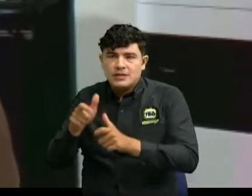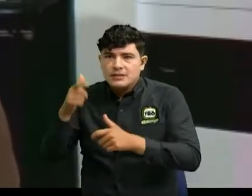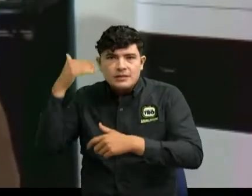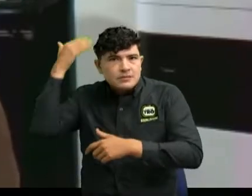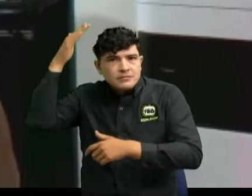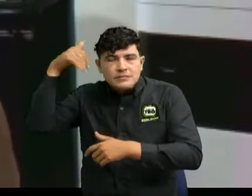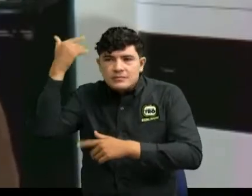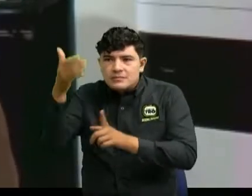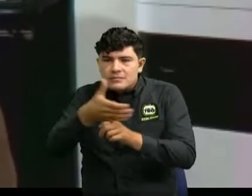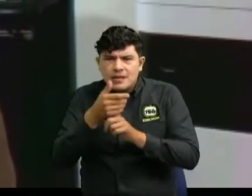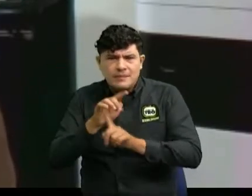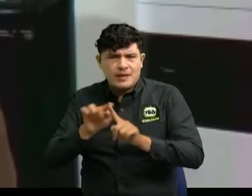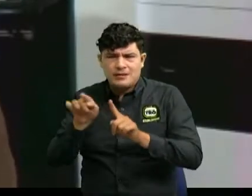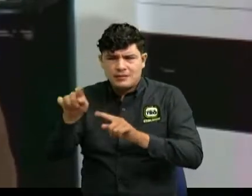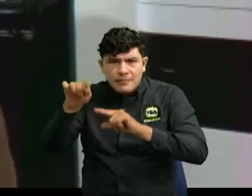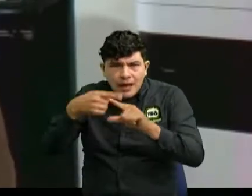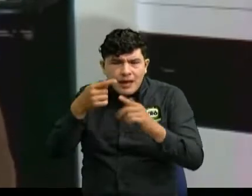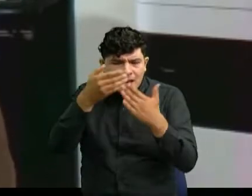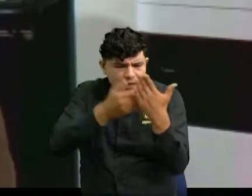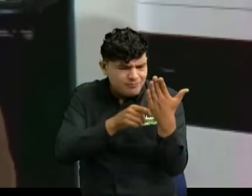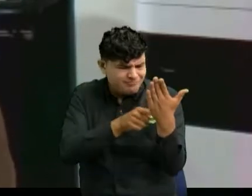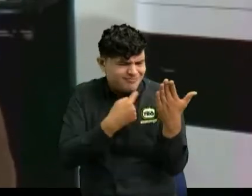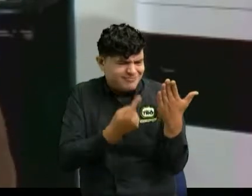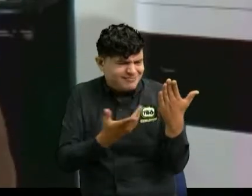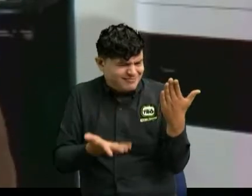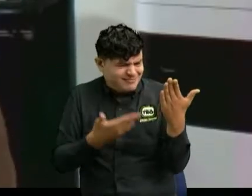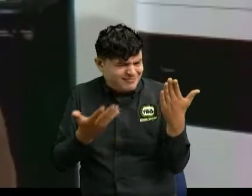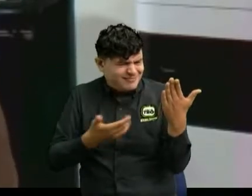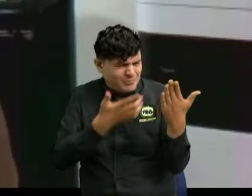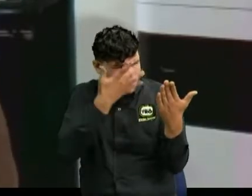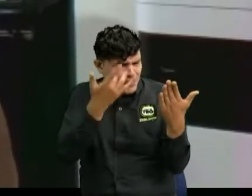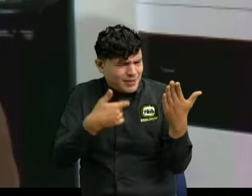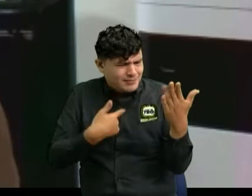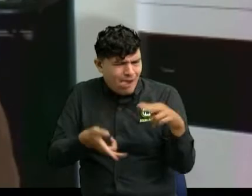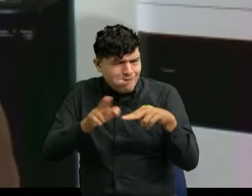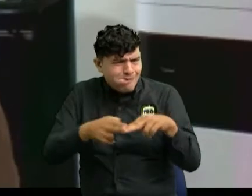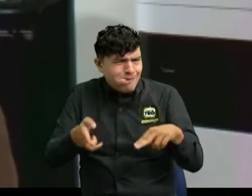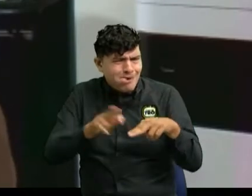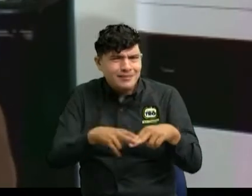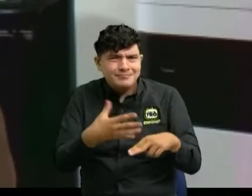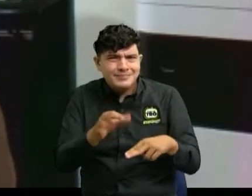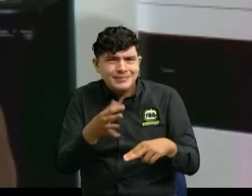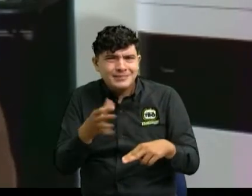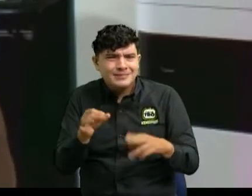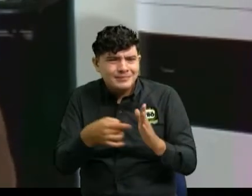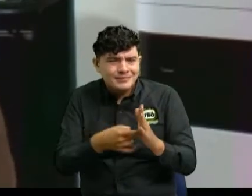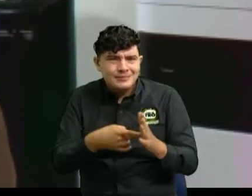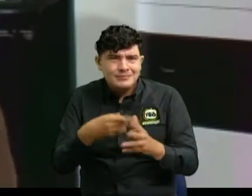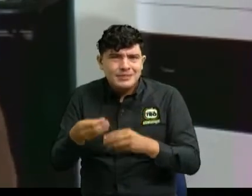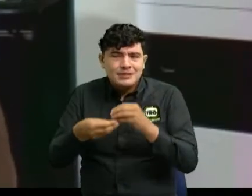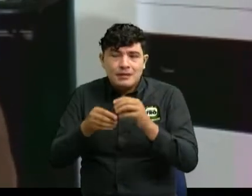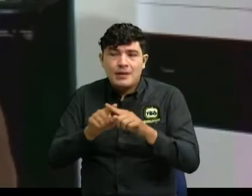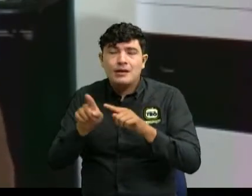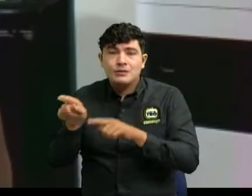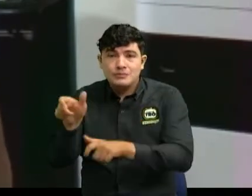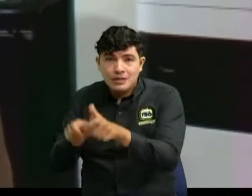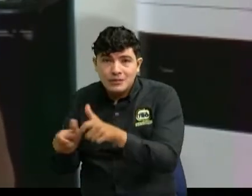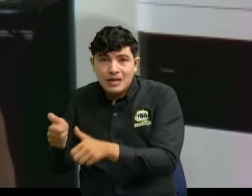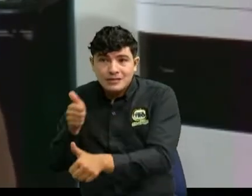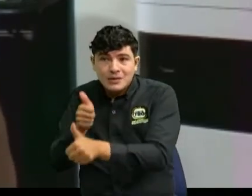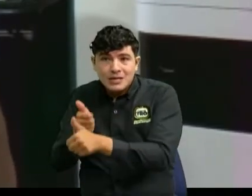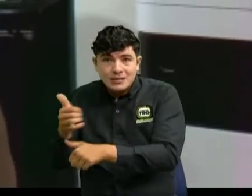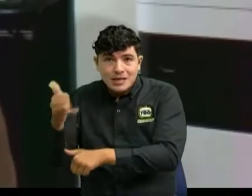sorpresa es cuando empiezan a llegar los extractos y dicen, mira, pero ¿por qué me llega este cobro adicional? Y resulta que muchas veces las personas,